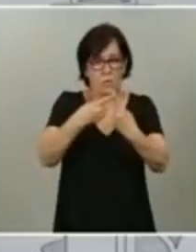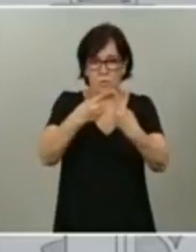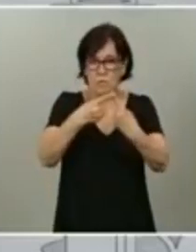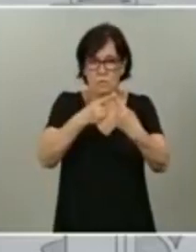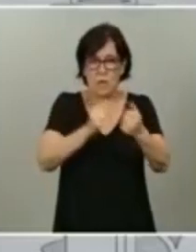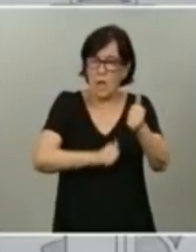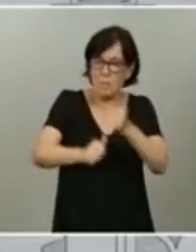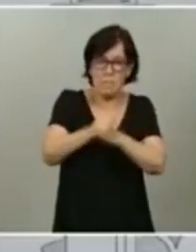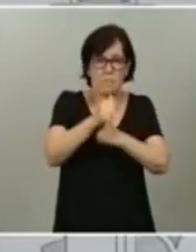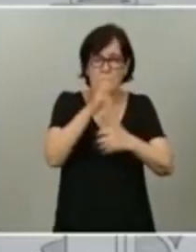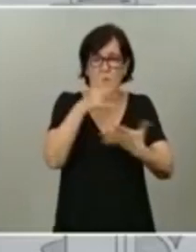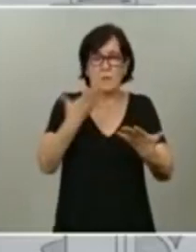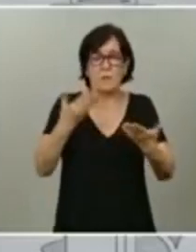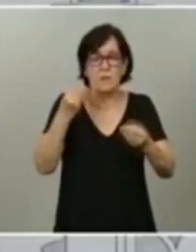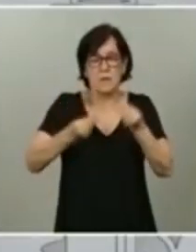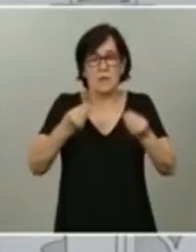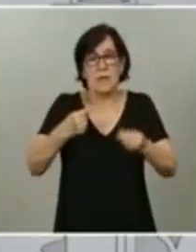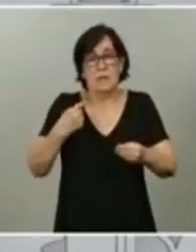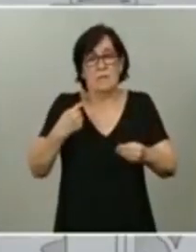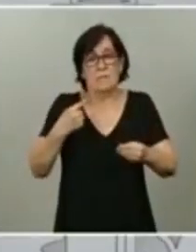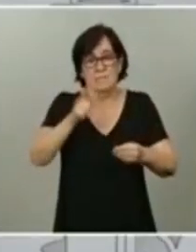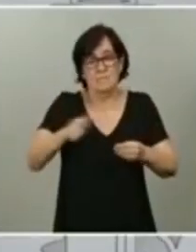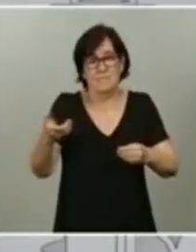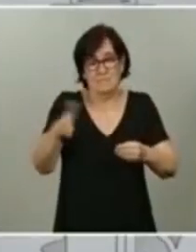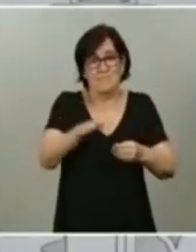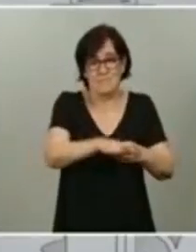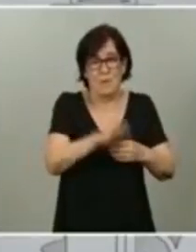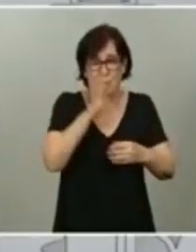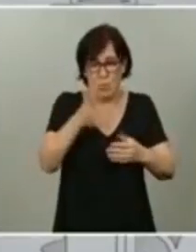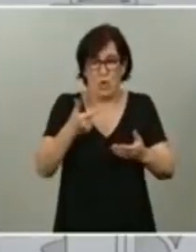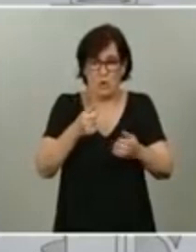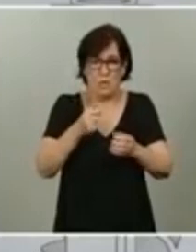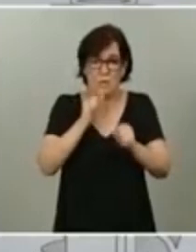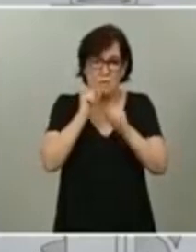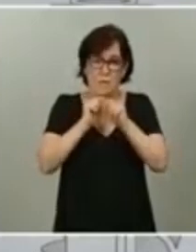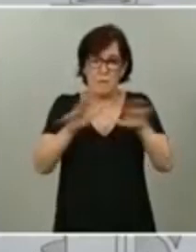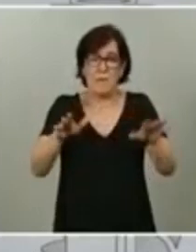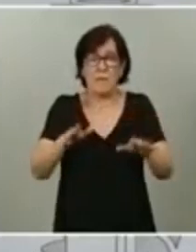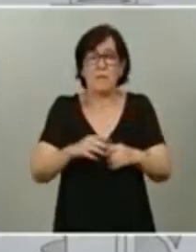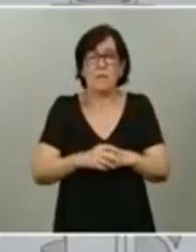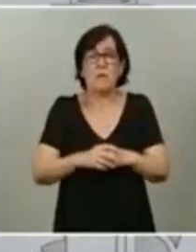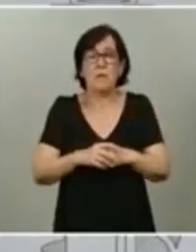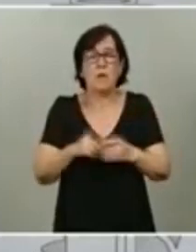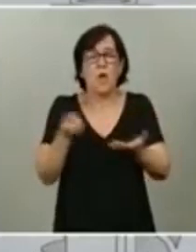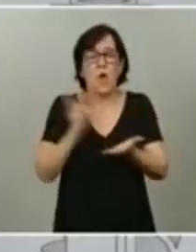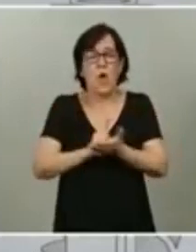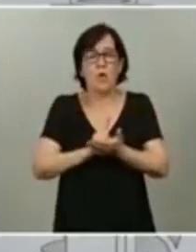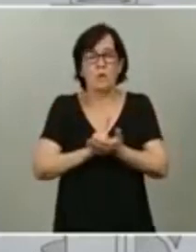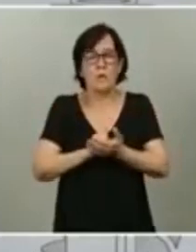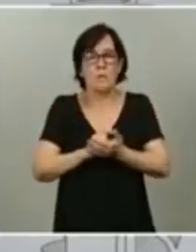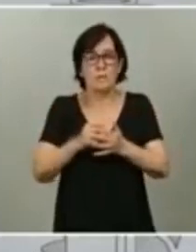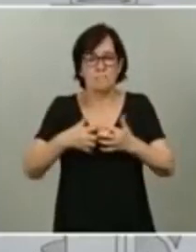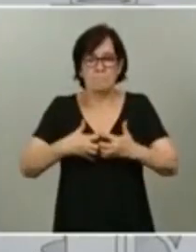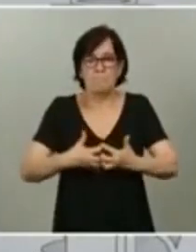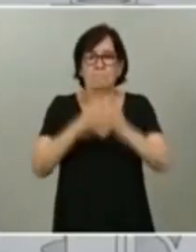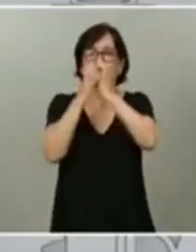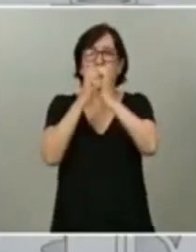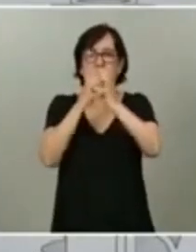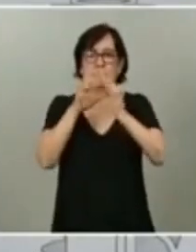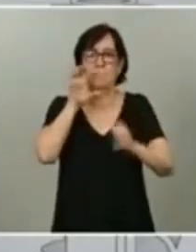hemos perdido como consecuencia de esta pandemia. Es volver a levantar nuestro país desde la unidad.